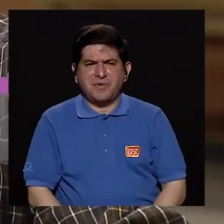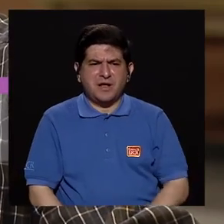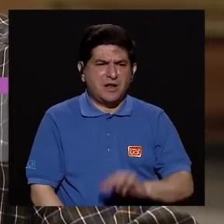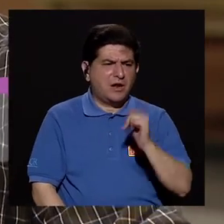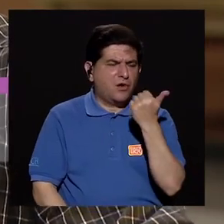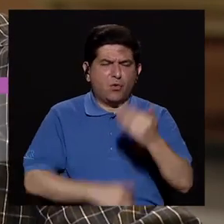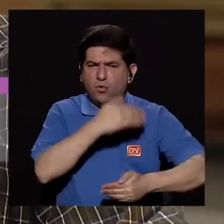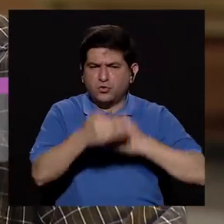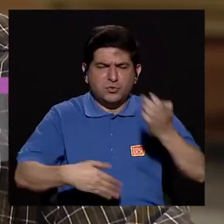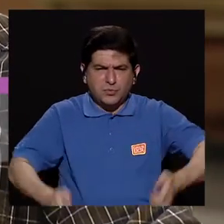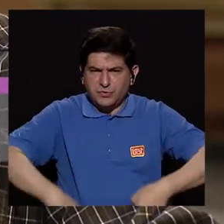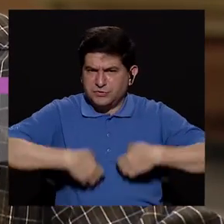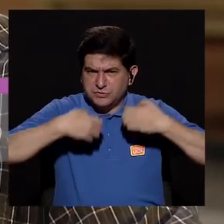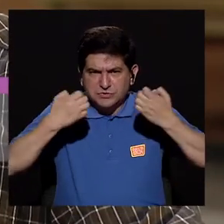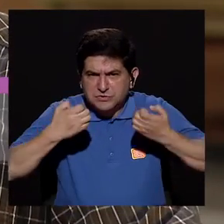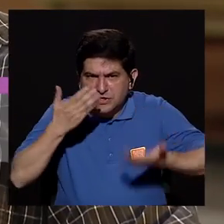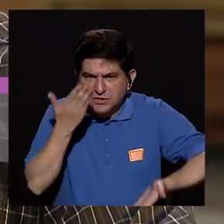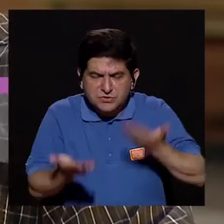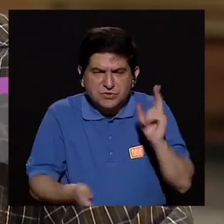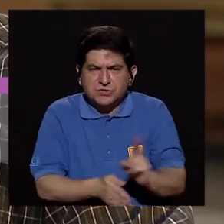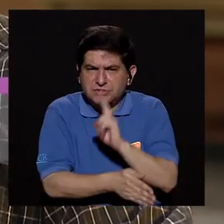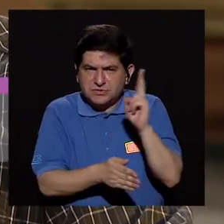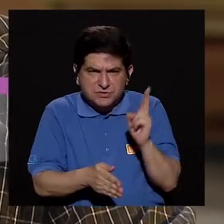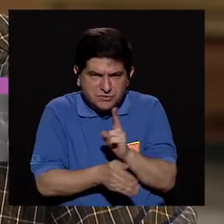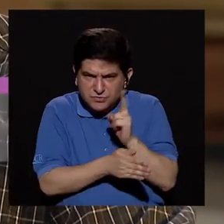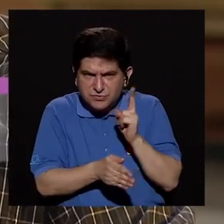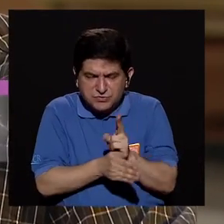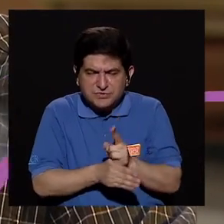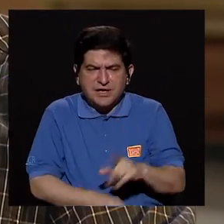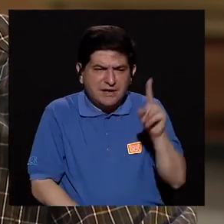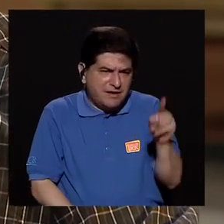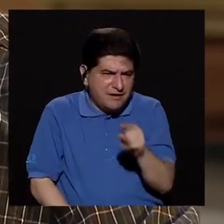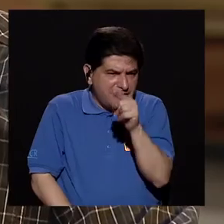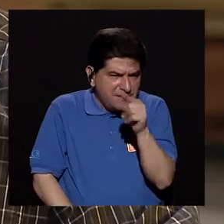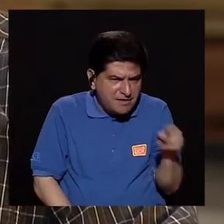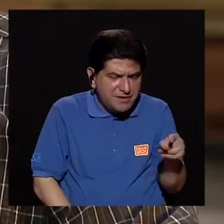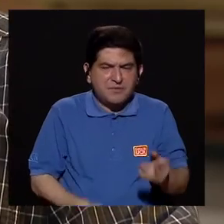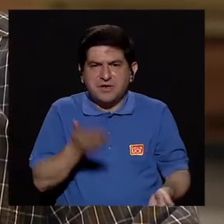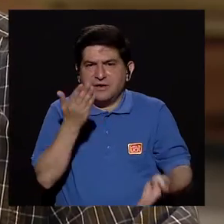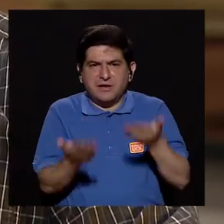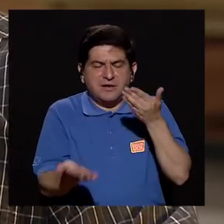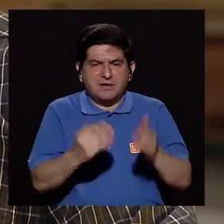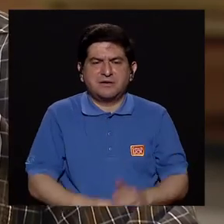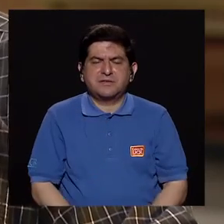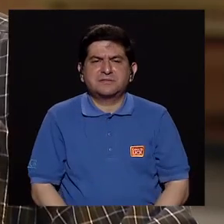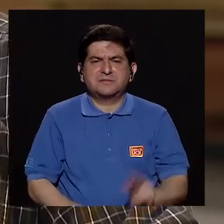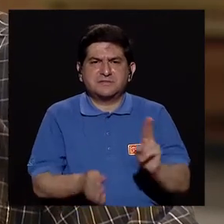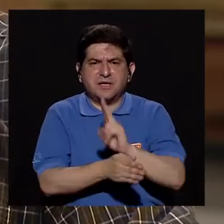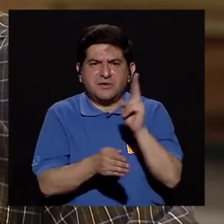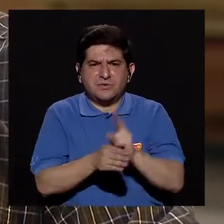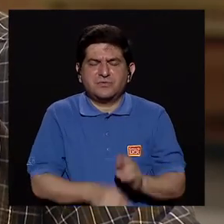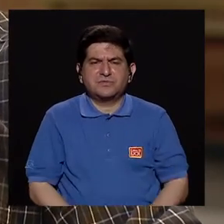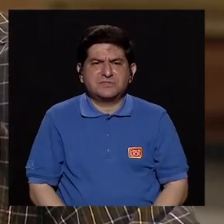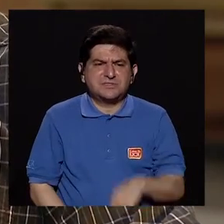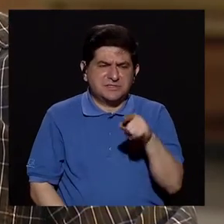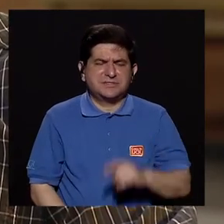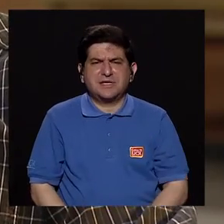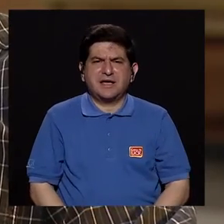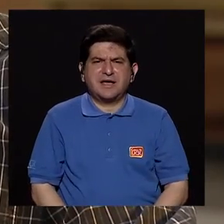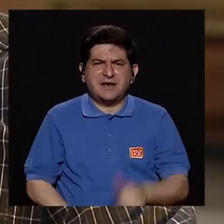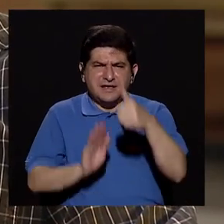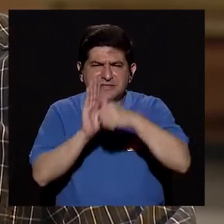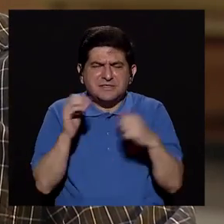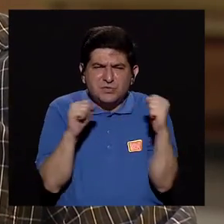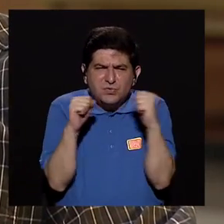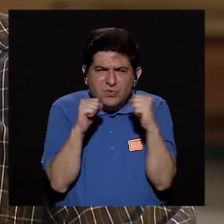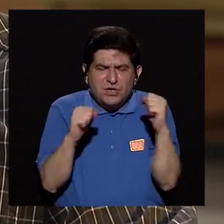¿existe algún otro procedimiento que se utilice para eliminarlos? Hablemos de utilizar criocirugía